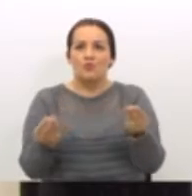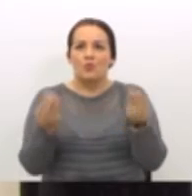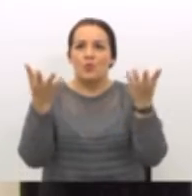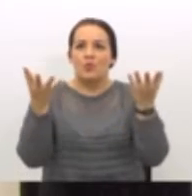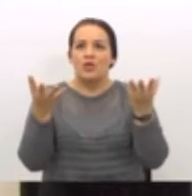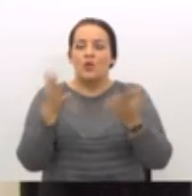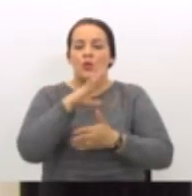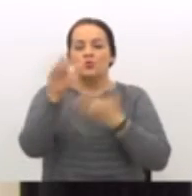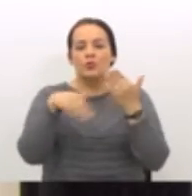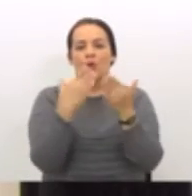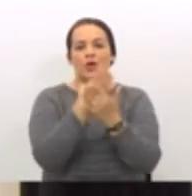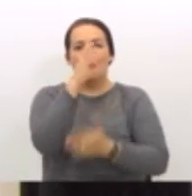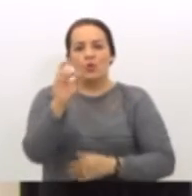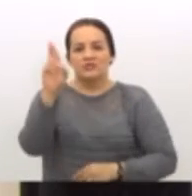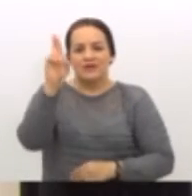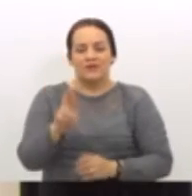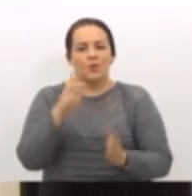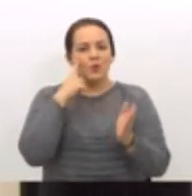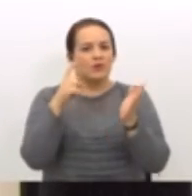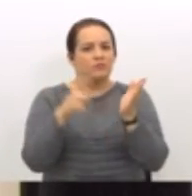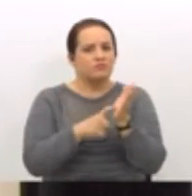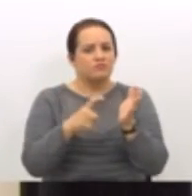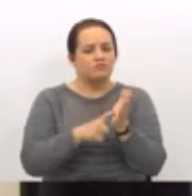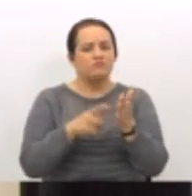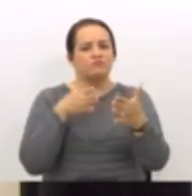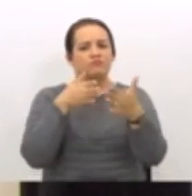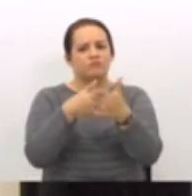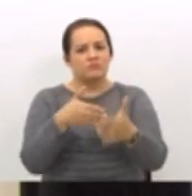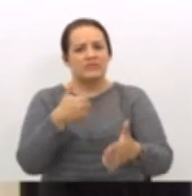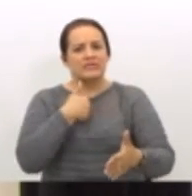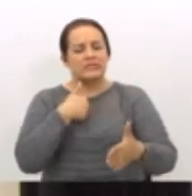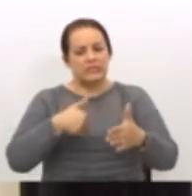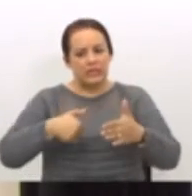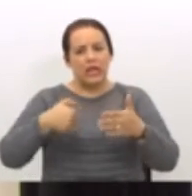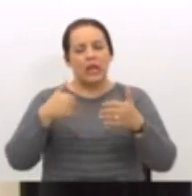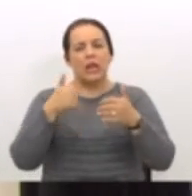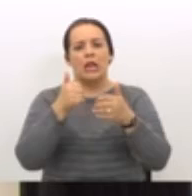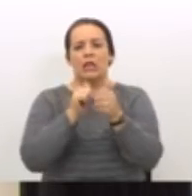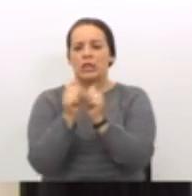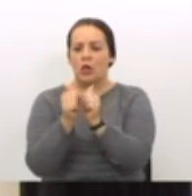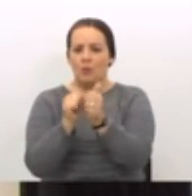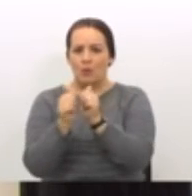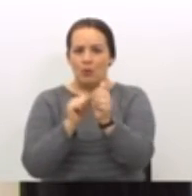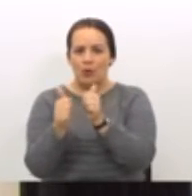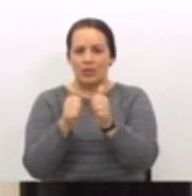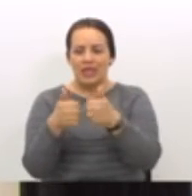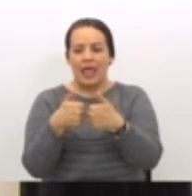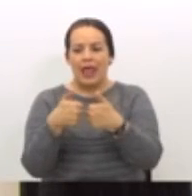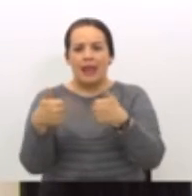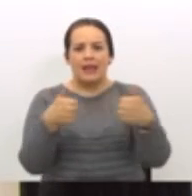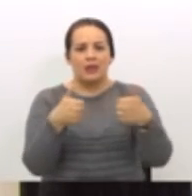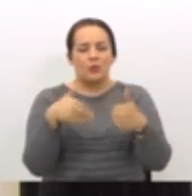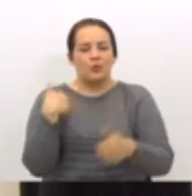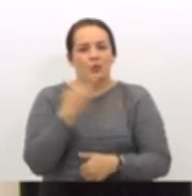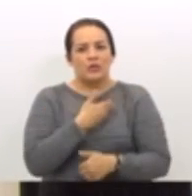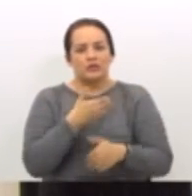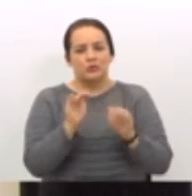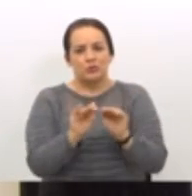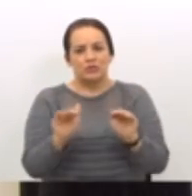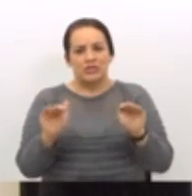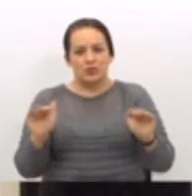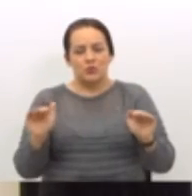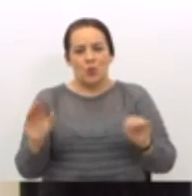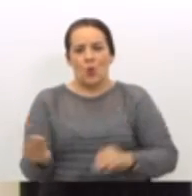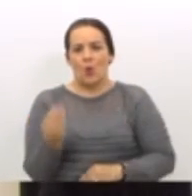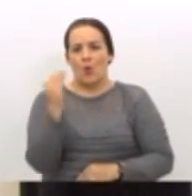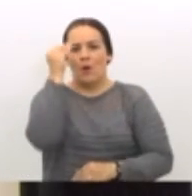todos en Costa Rica reconocemos el efecto que tiene el deporte en alejar a nuestros niños y a nuestros jóvenes de